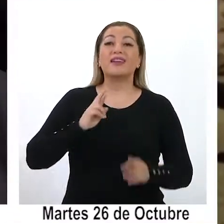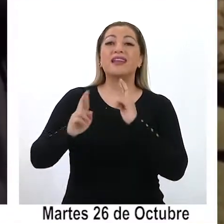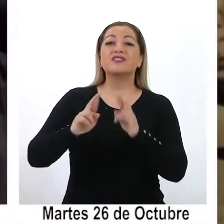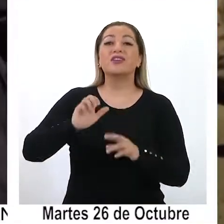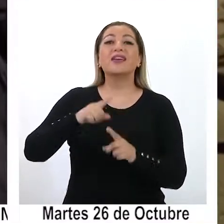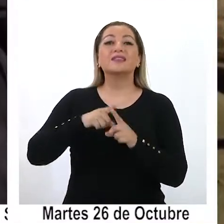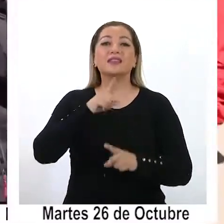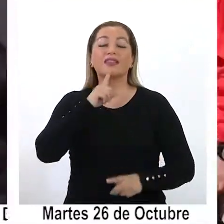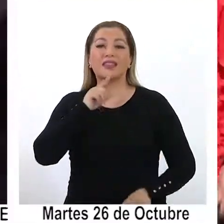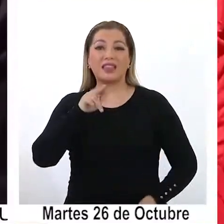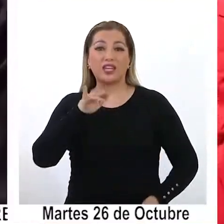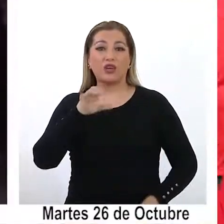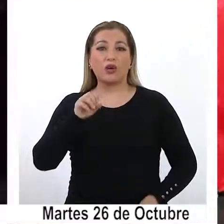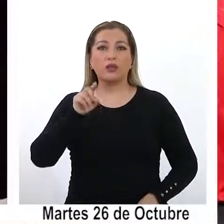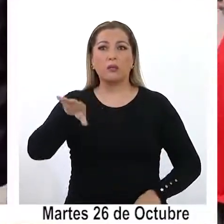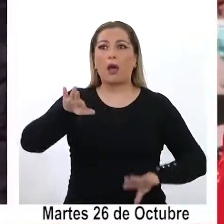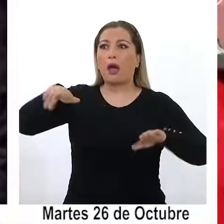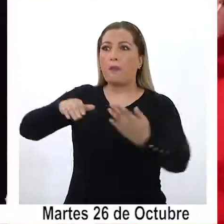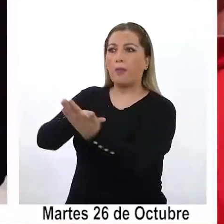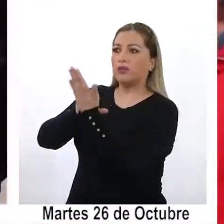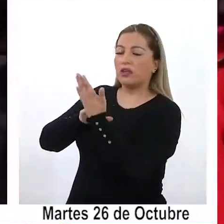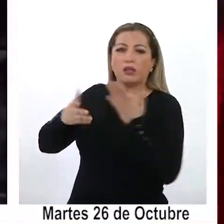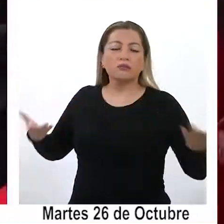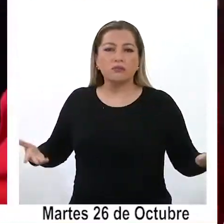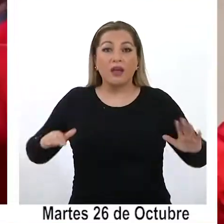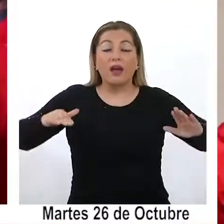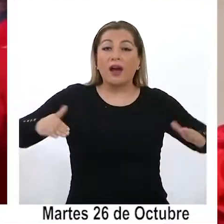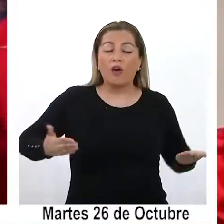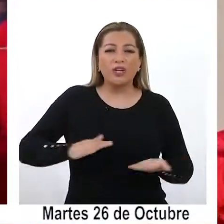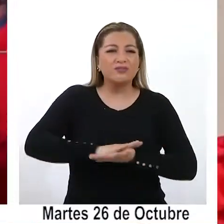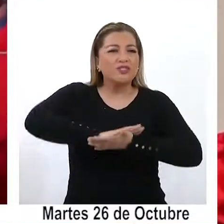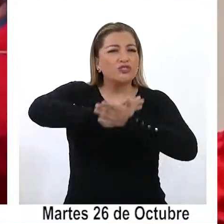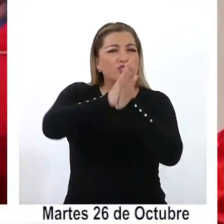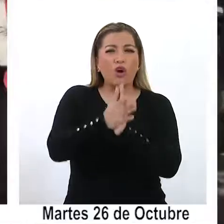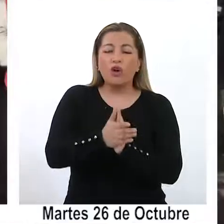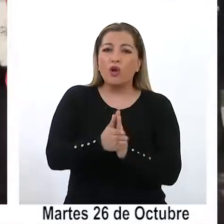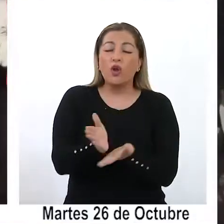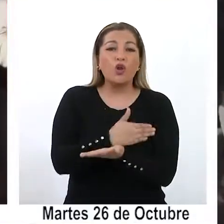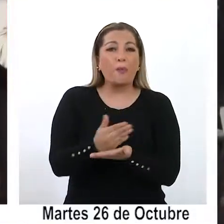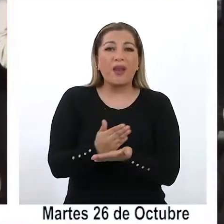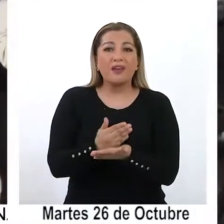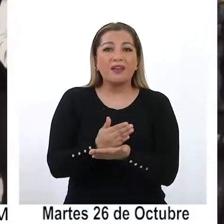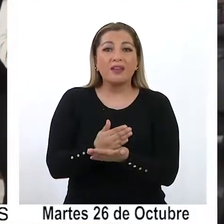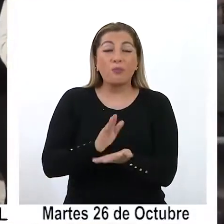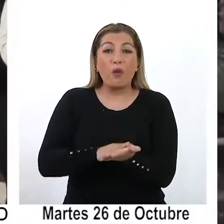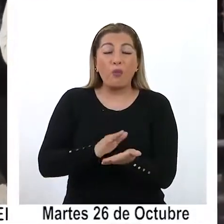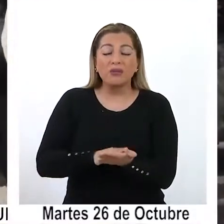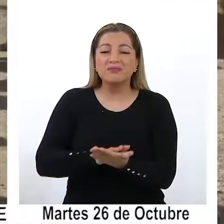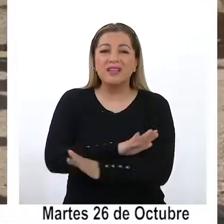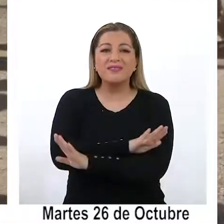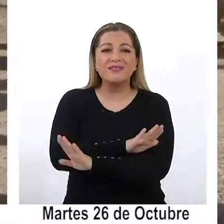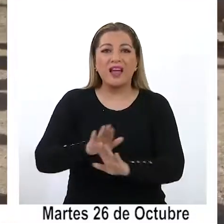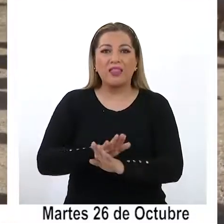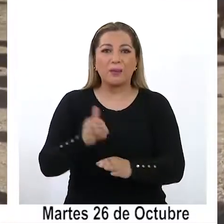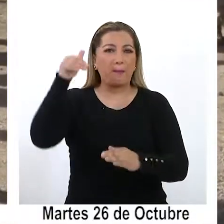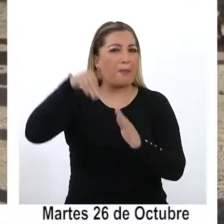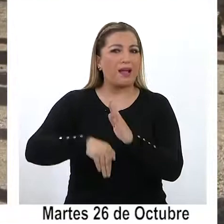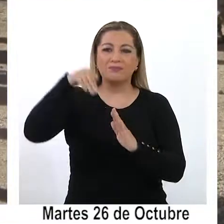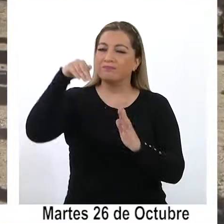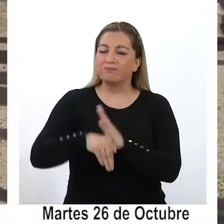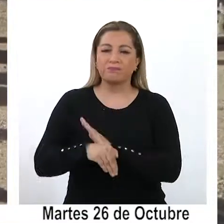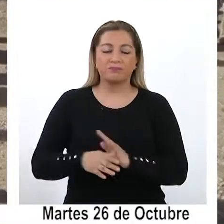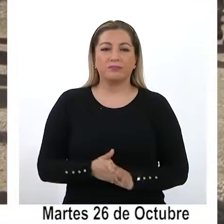para que se hicieran presentes. Porque al día de hoy, todos los planes que han propuesto, nada ha funcionado. Y en eso no hay un doble